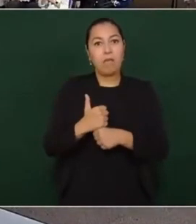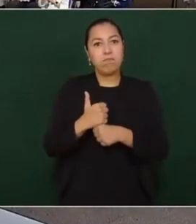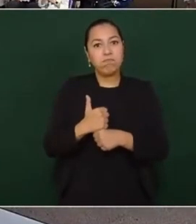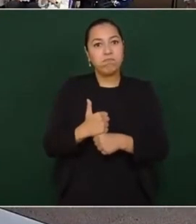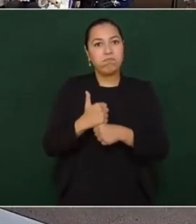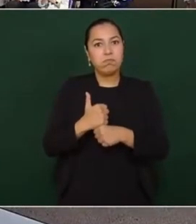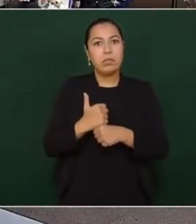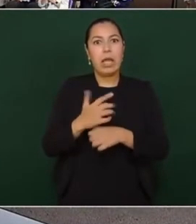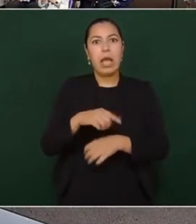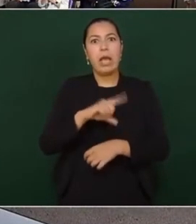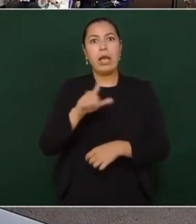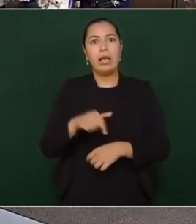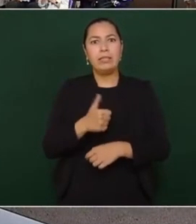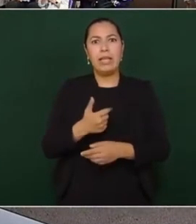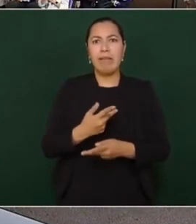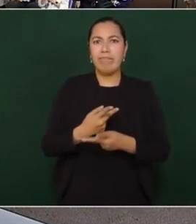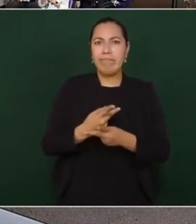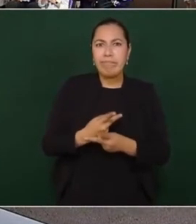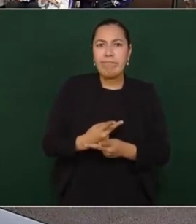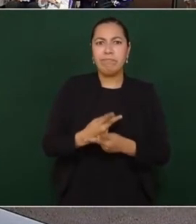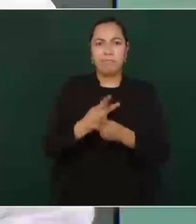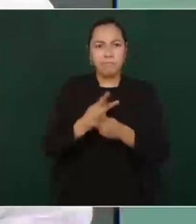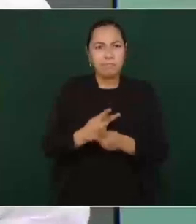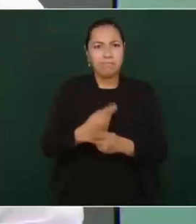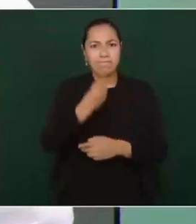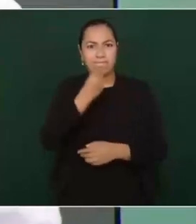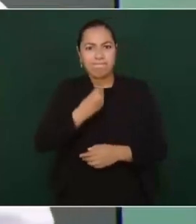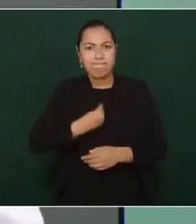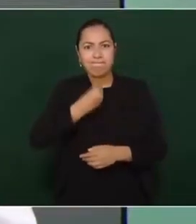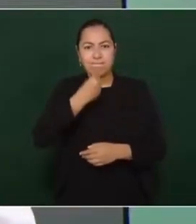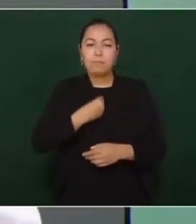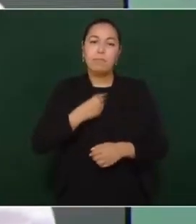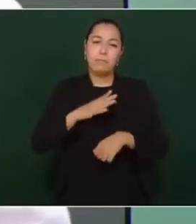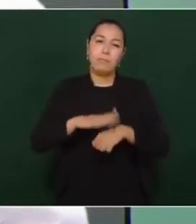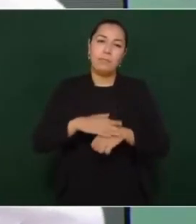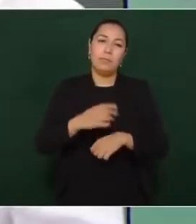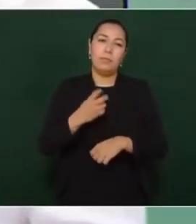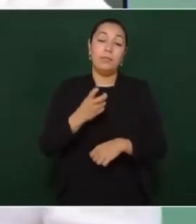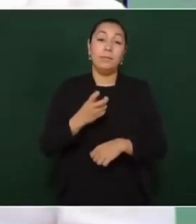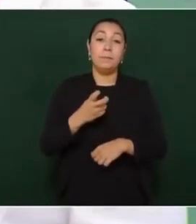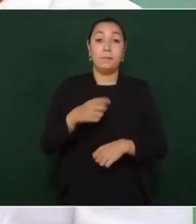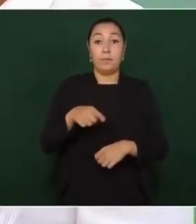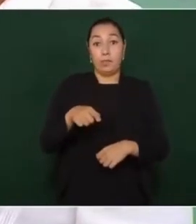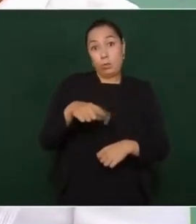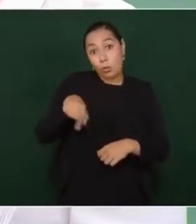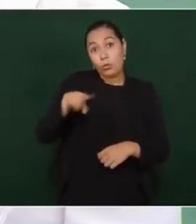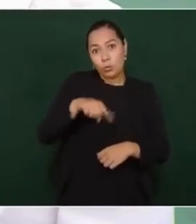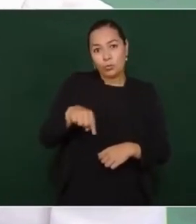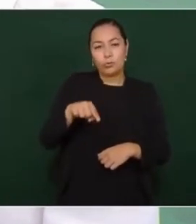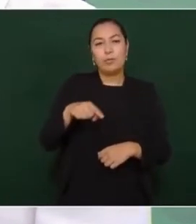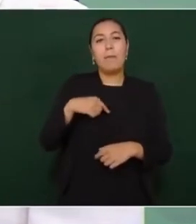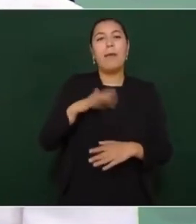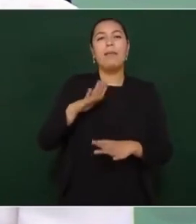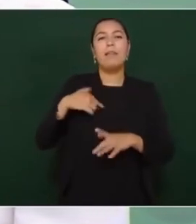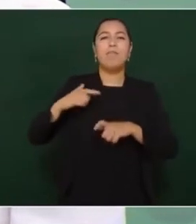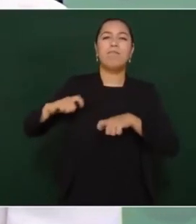nosotros somos herederos de culturas,